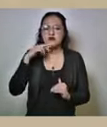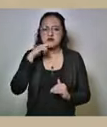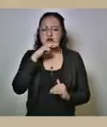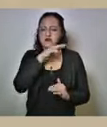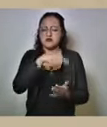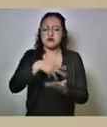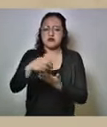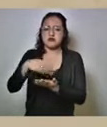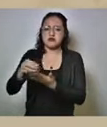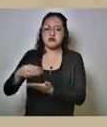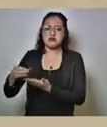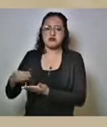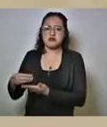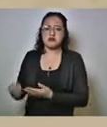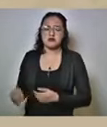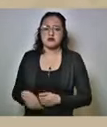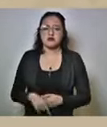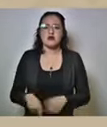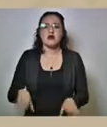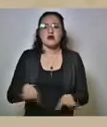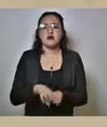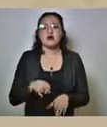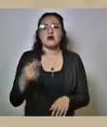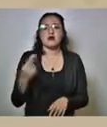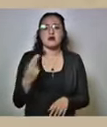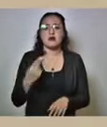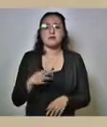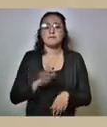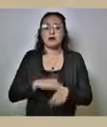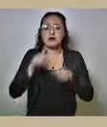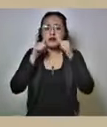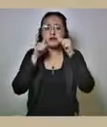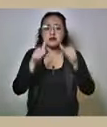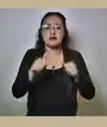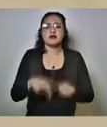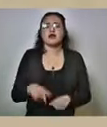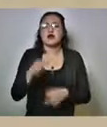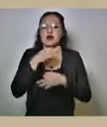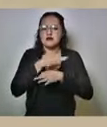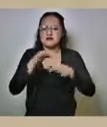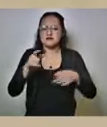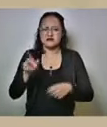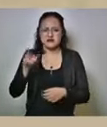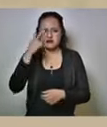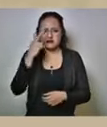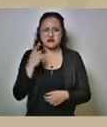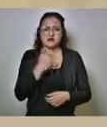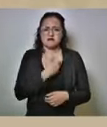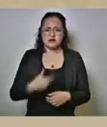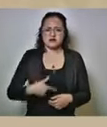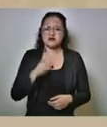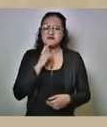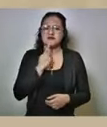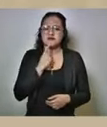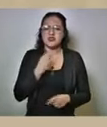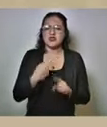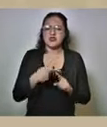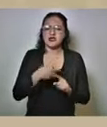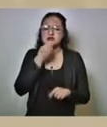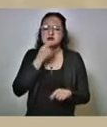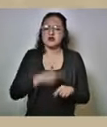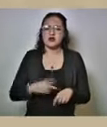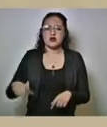de la propagación del virus y por ende necesitan mayor atención. Él anuncia que se designó a la subsecretaria de Gobernación